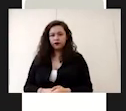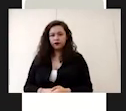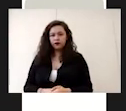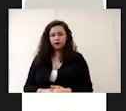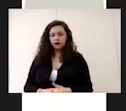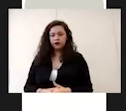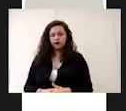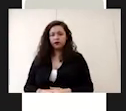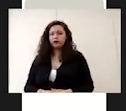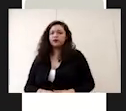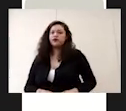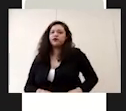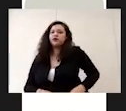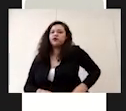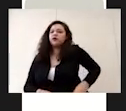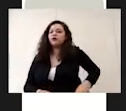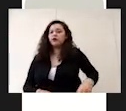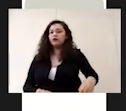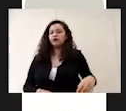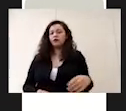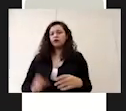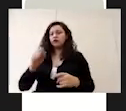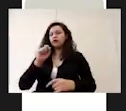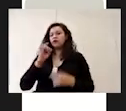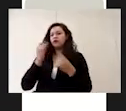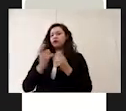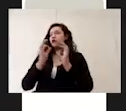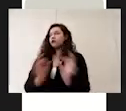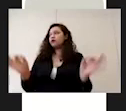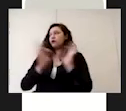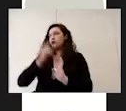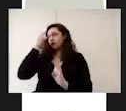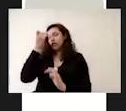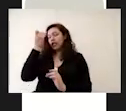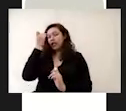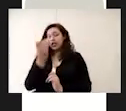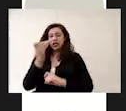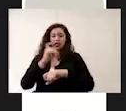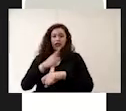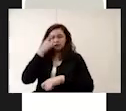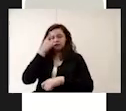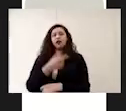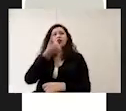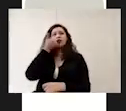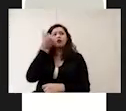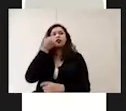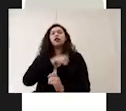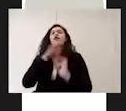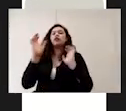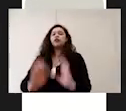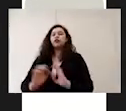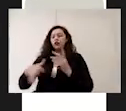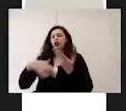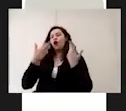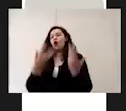es importante también que tengan en cuenta que deben tomarse el tiempo para consolar a los alumnos en caso de